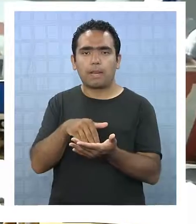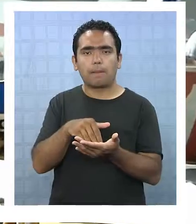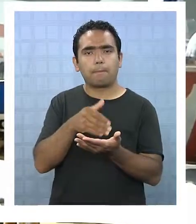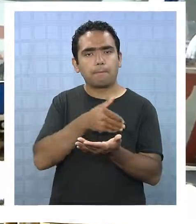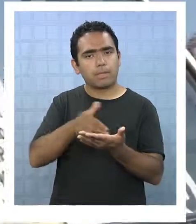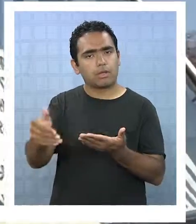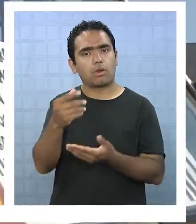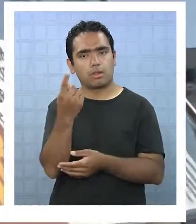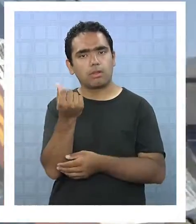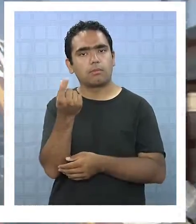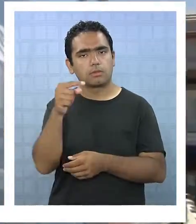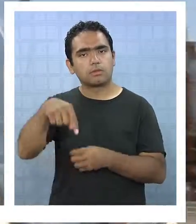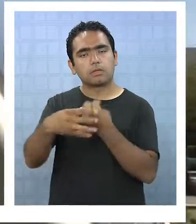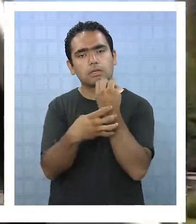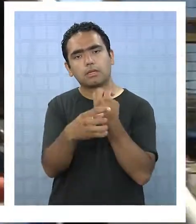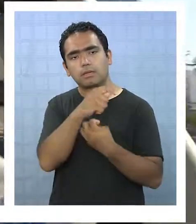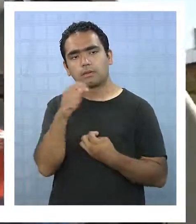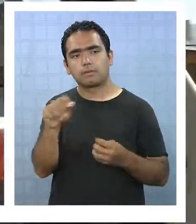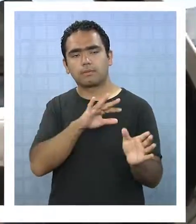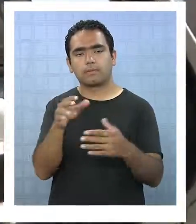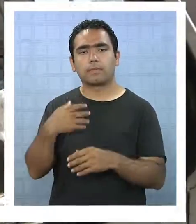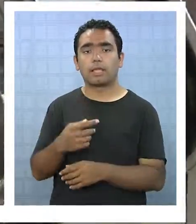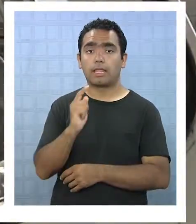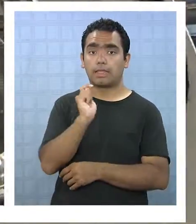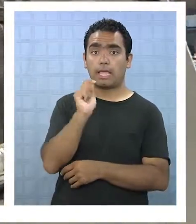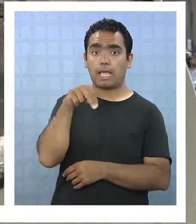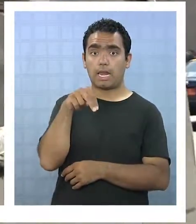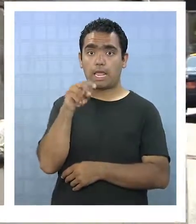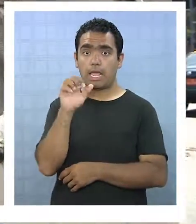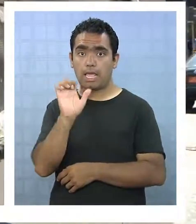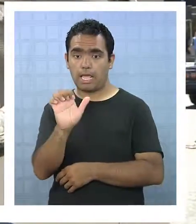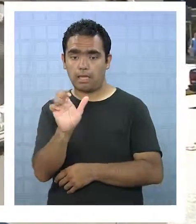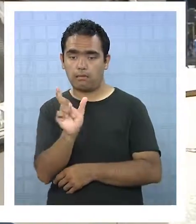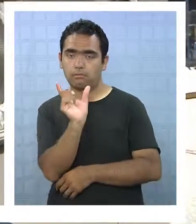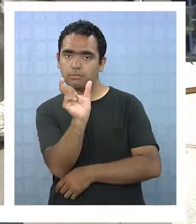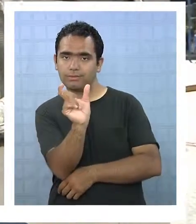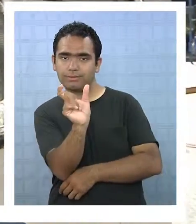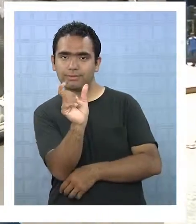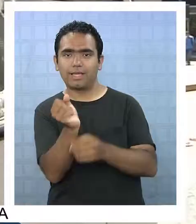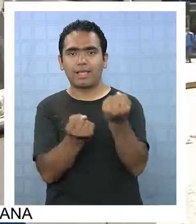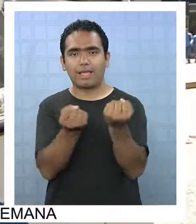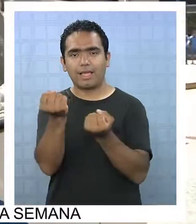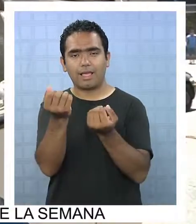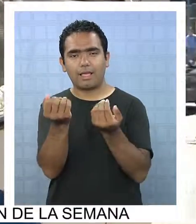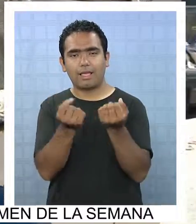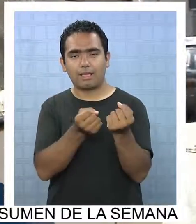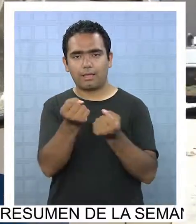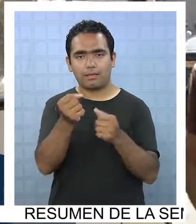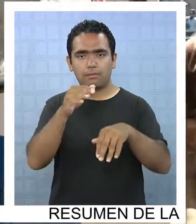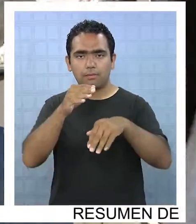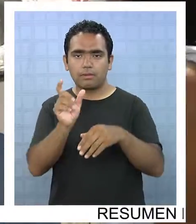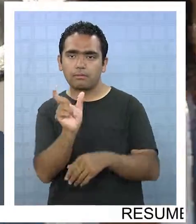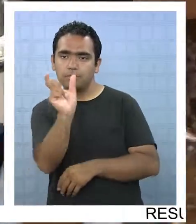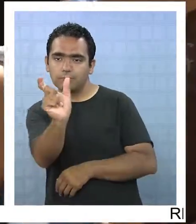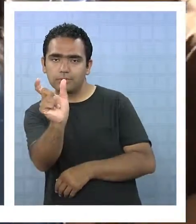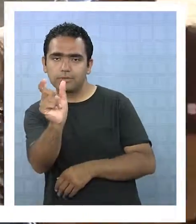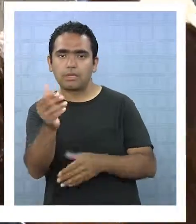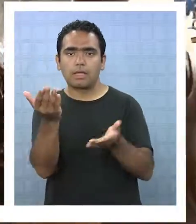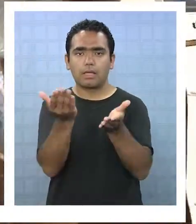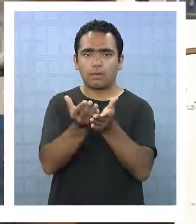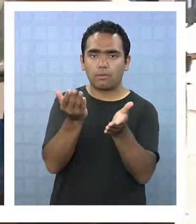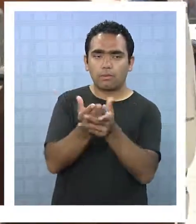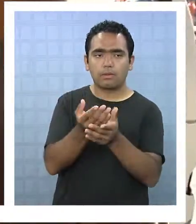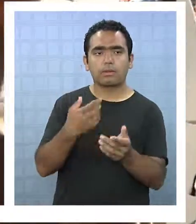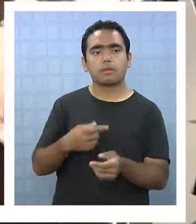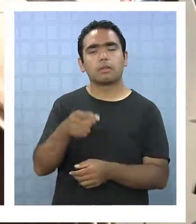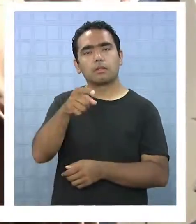pesos que en la región. El beneficio de la TNE actualmente es extensiva todo el año incluyendo periodos de vacaciones tema